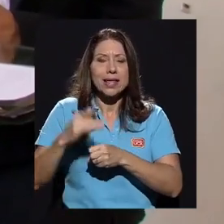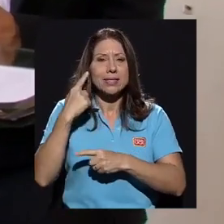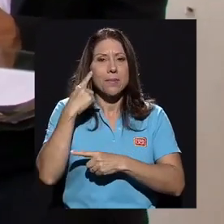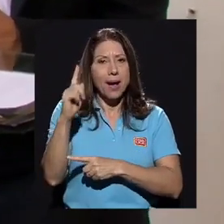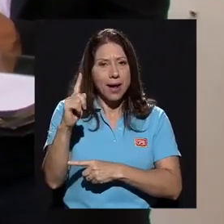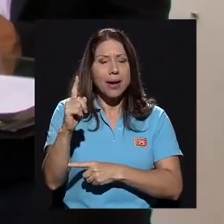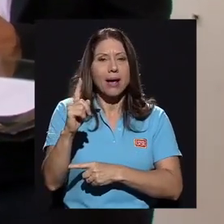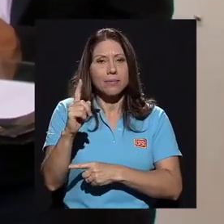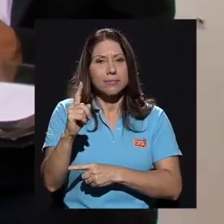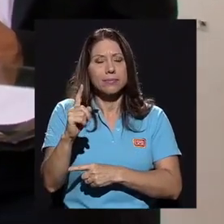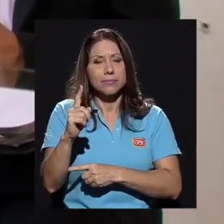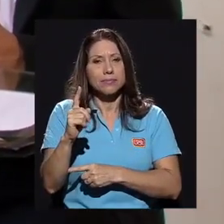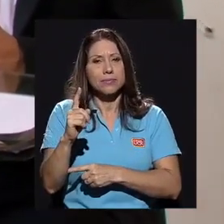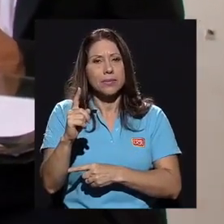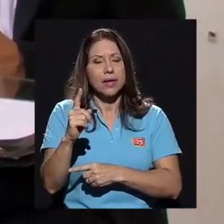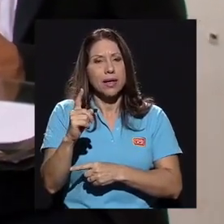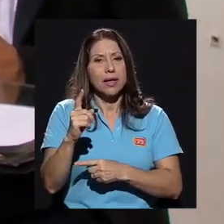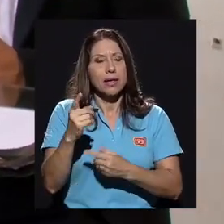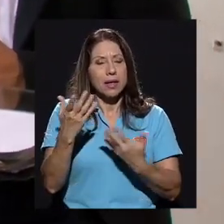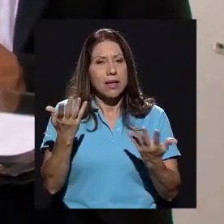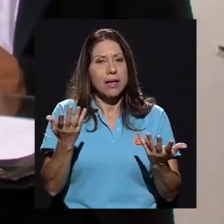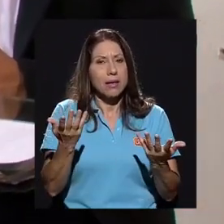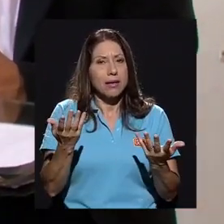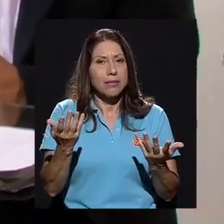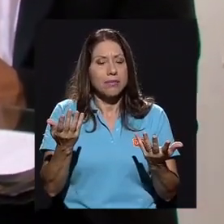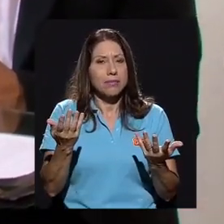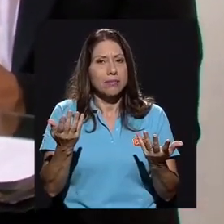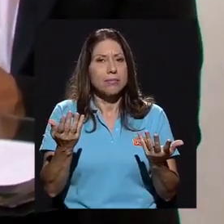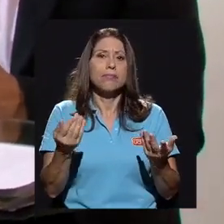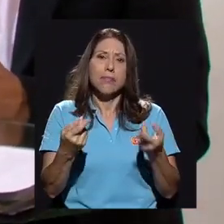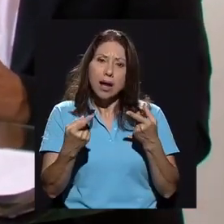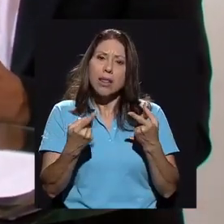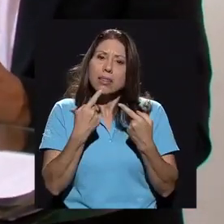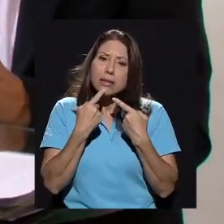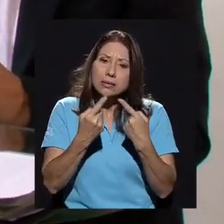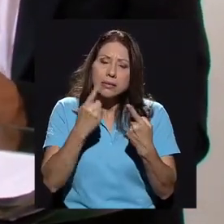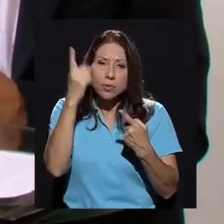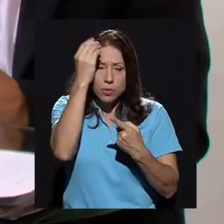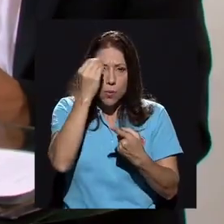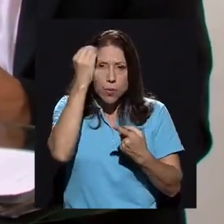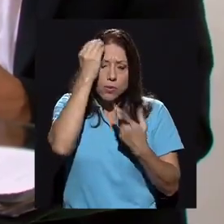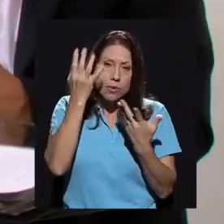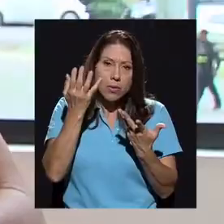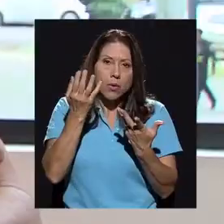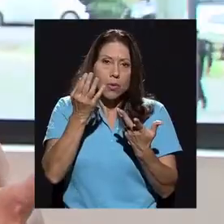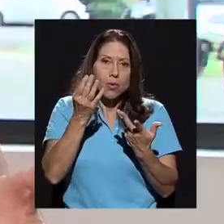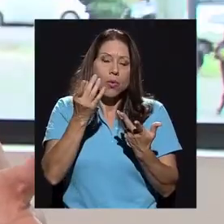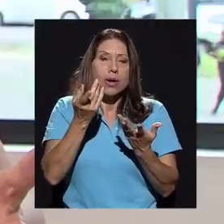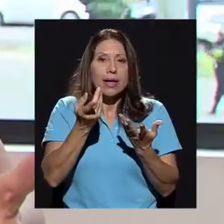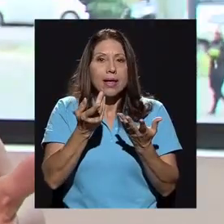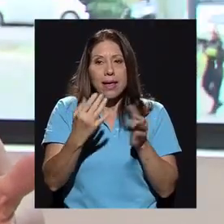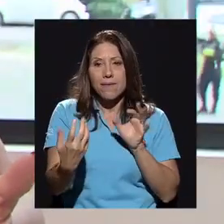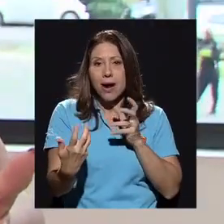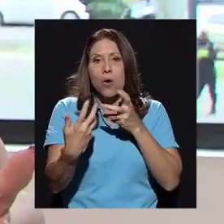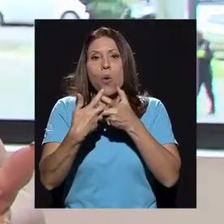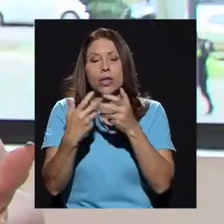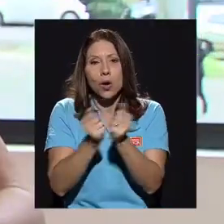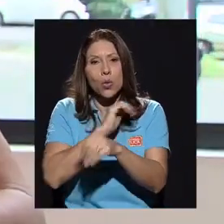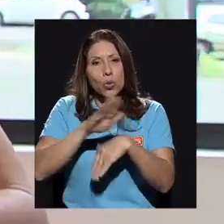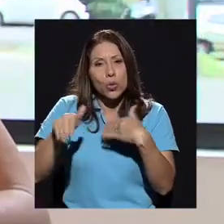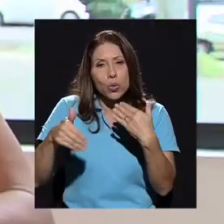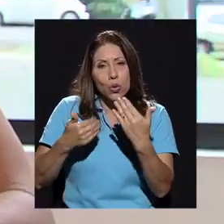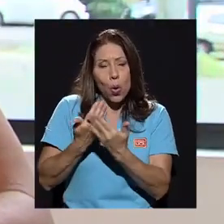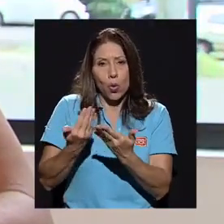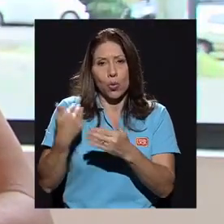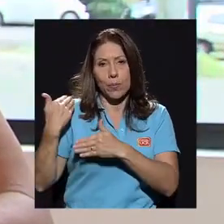para emitir un juicio que iba a corte con todo lo que tenían, con todo el proceso que se